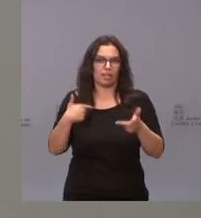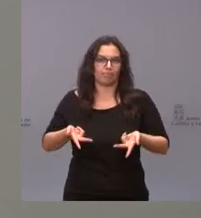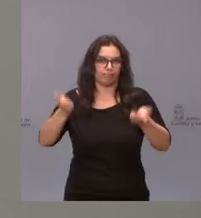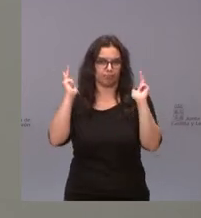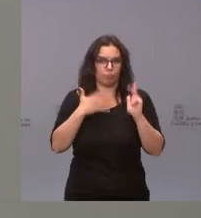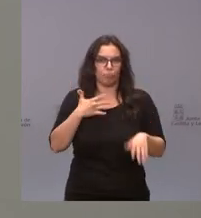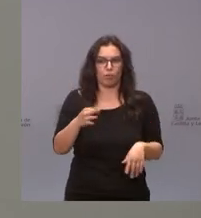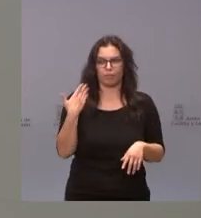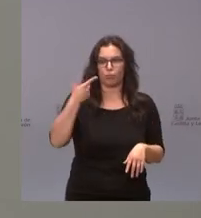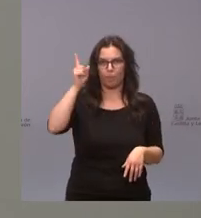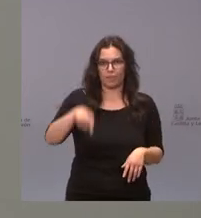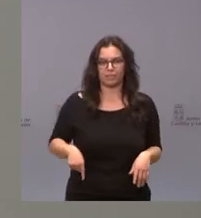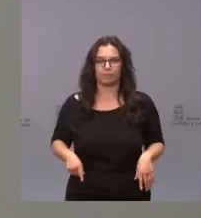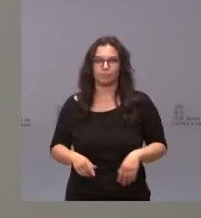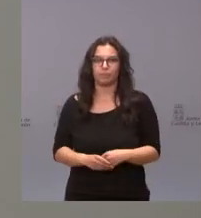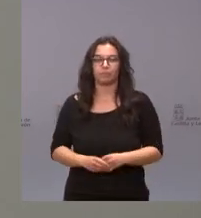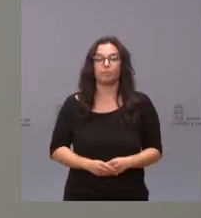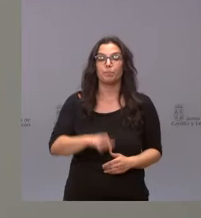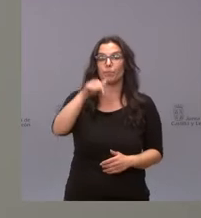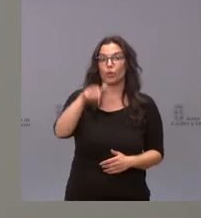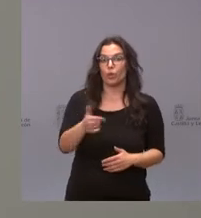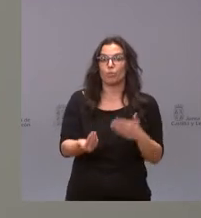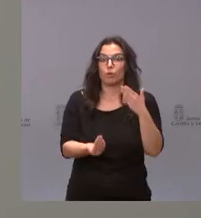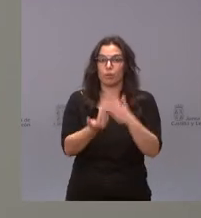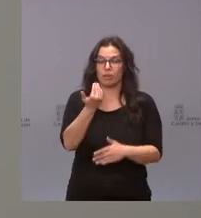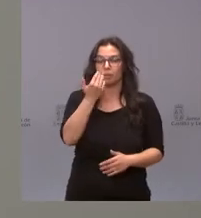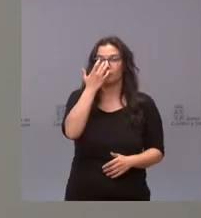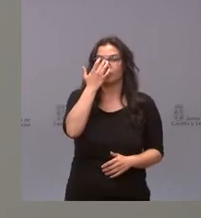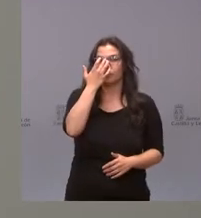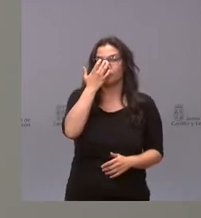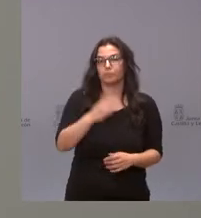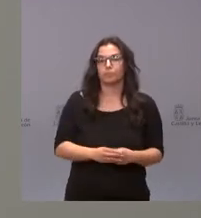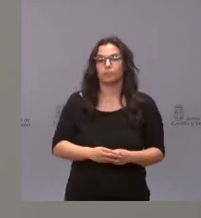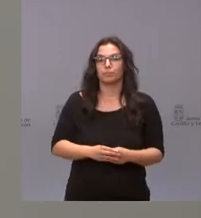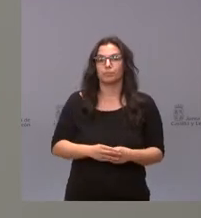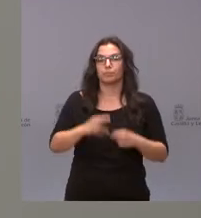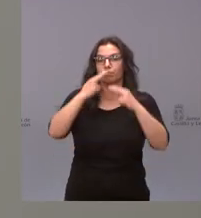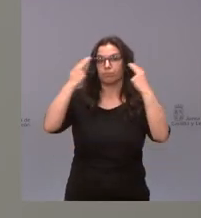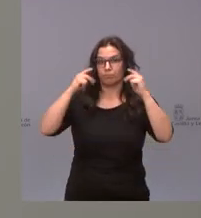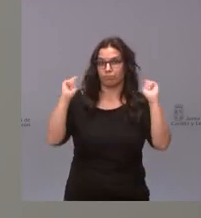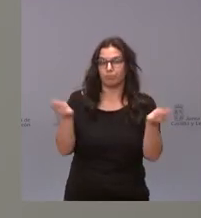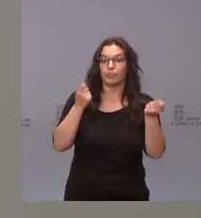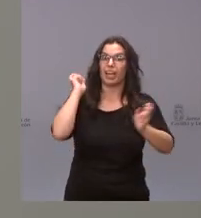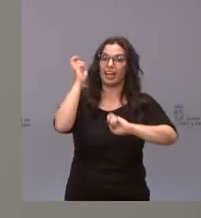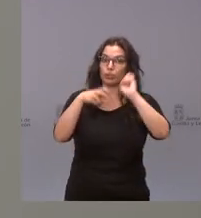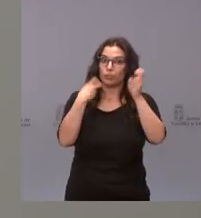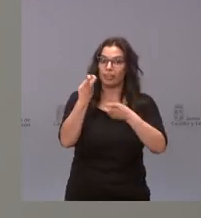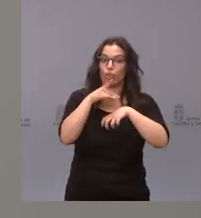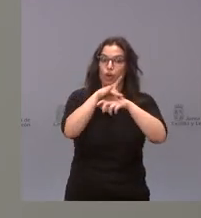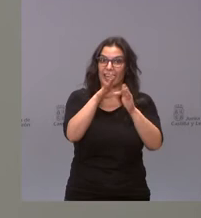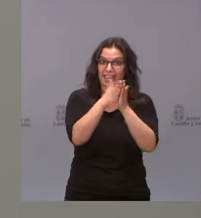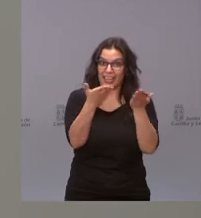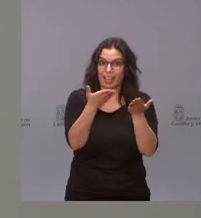hace un mes. Esta mañana se ha publicado, se ha actualizado la guía